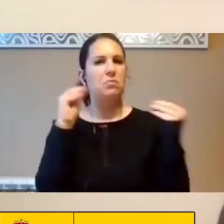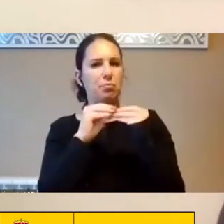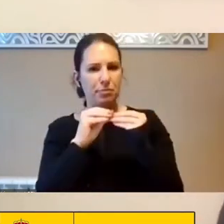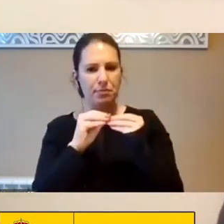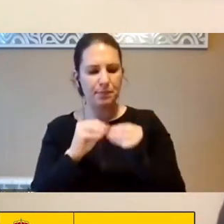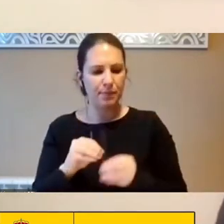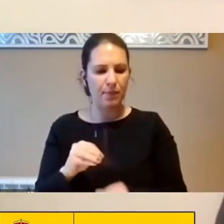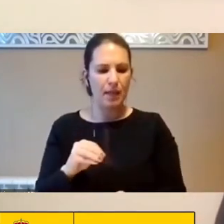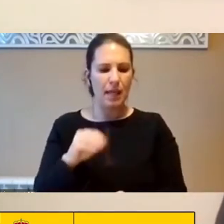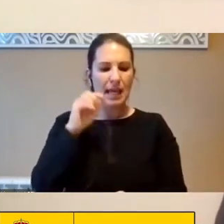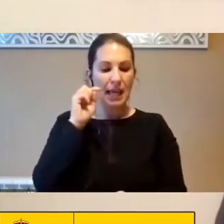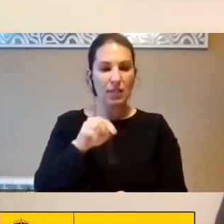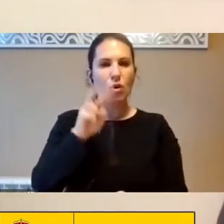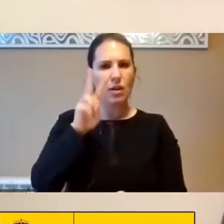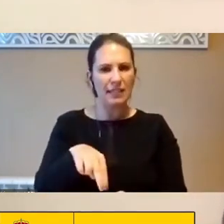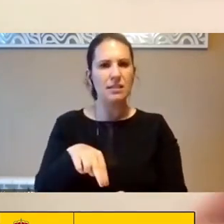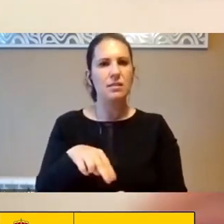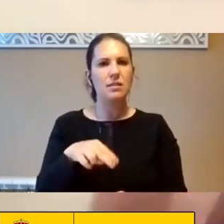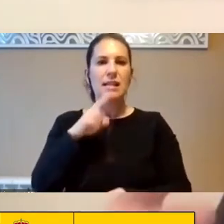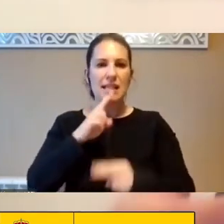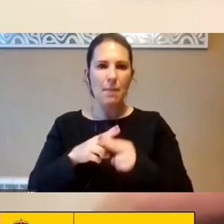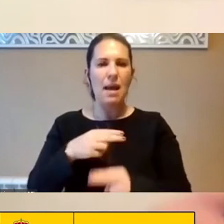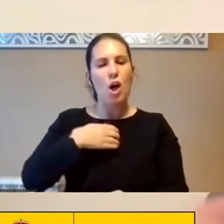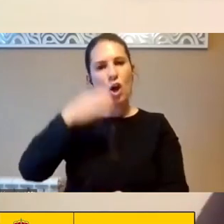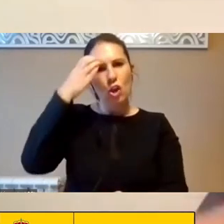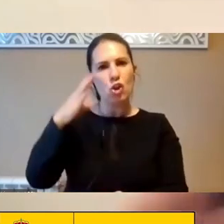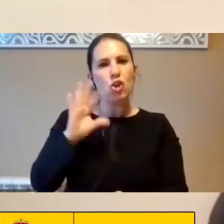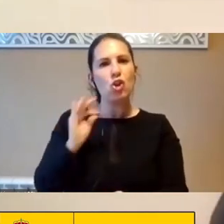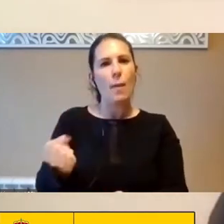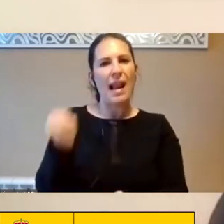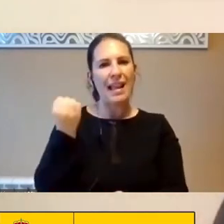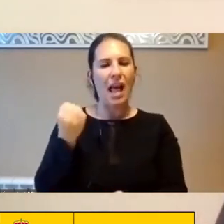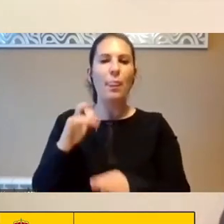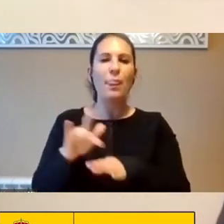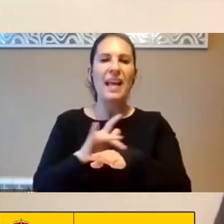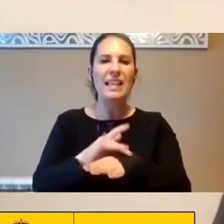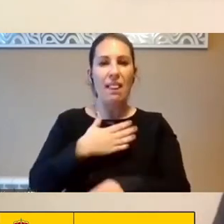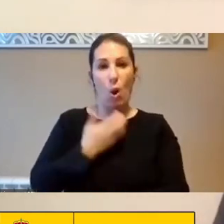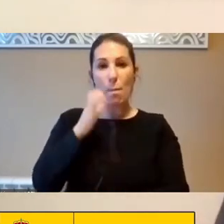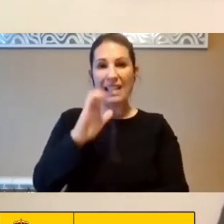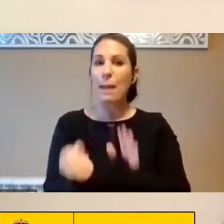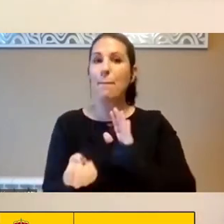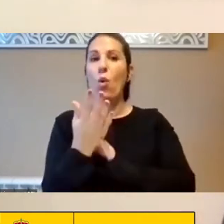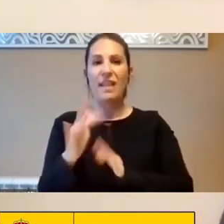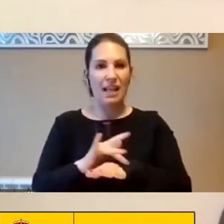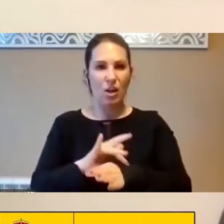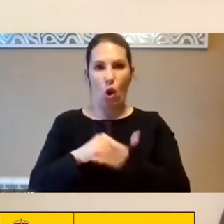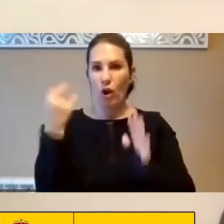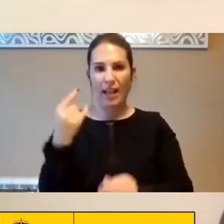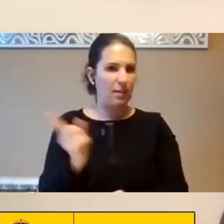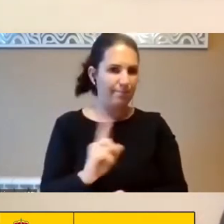Esa es una Expresión De Soberanía Digital Desde un País Que no Produce La Tecnología Tecnologías Que